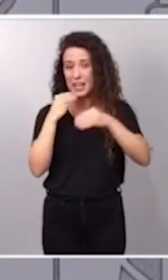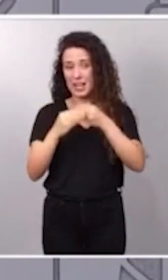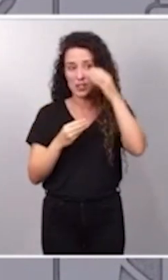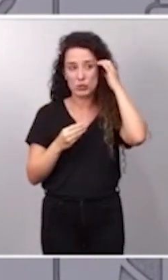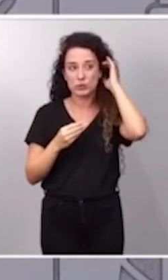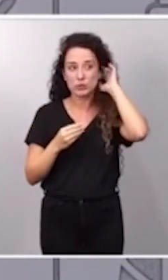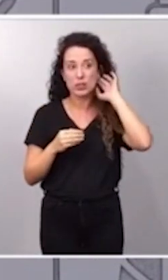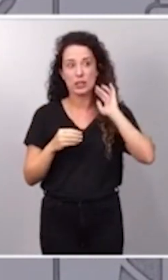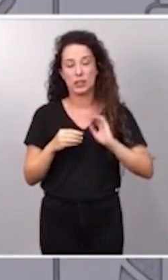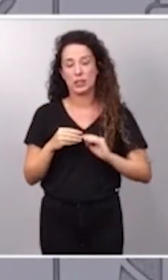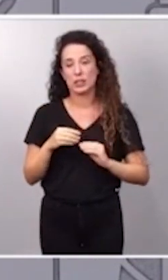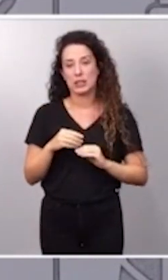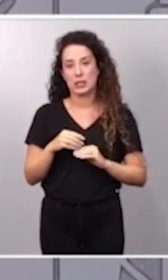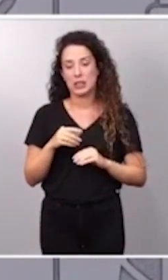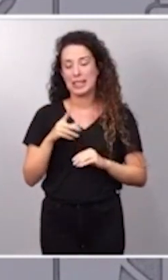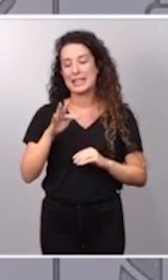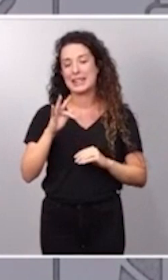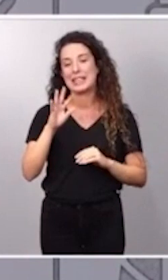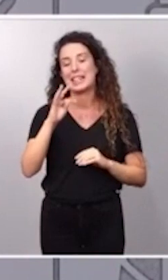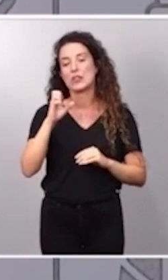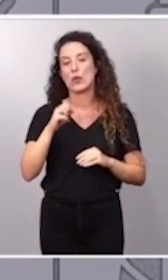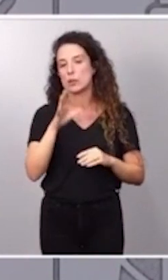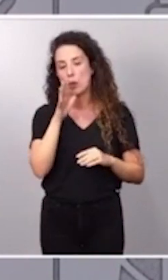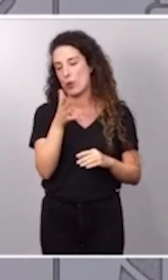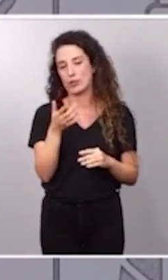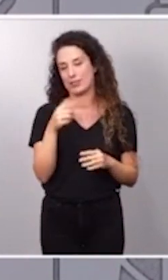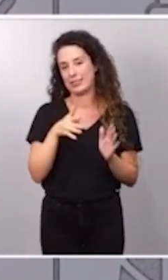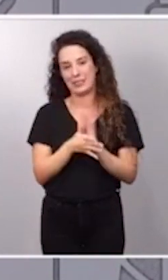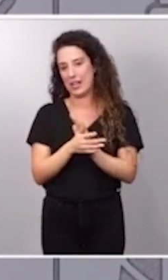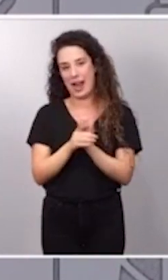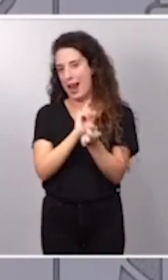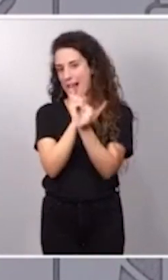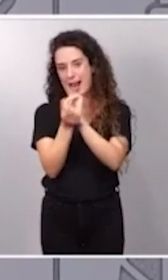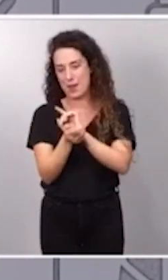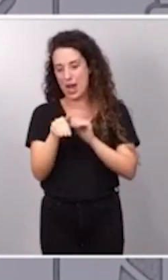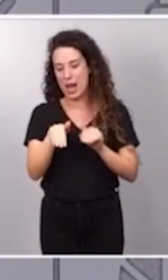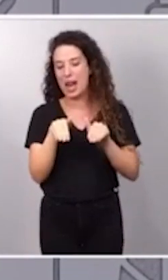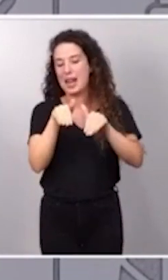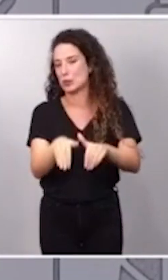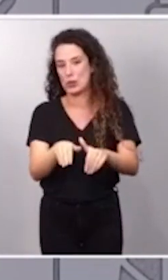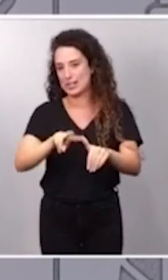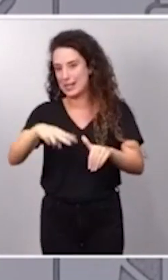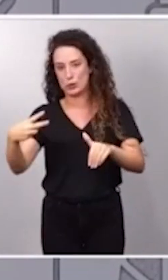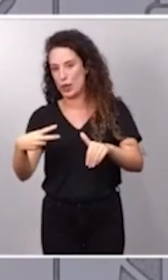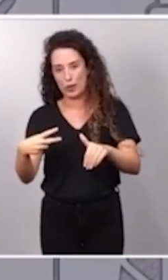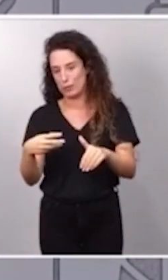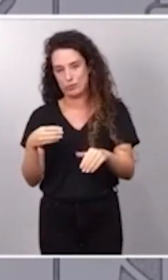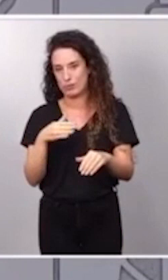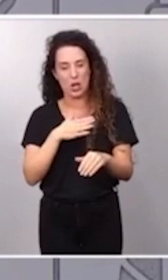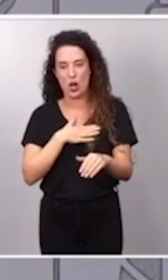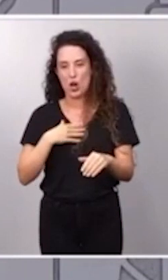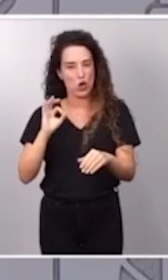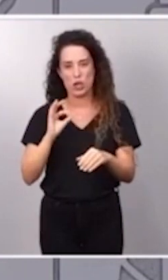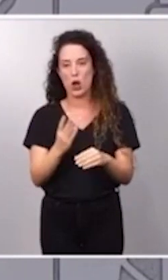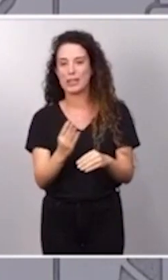la peor de las corrupciones, que es el transfugismo, porque es alterar el resultado de las urnas. No voy a pedir transfugas del